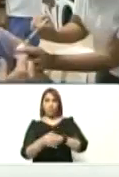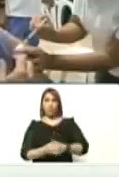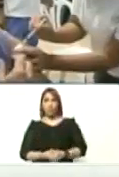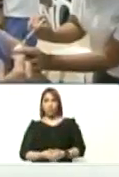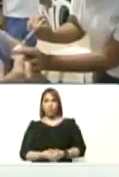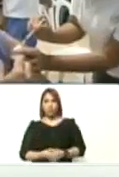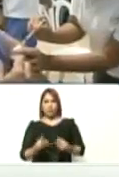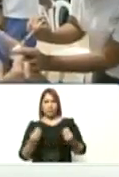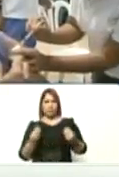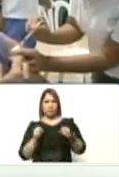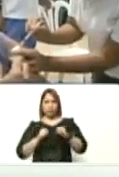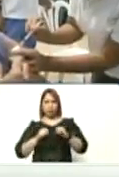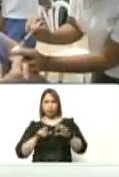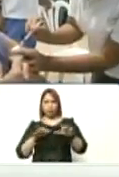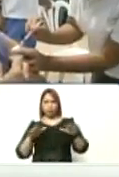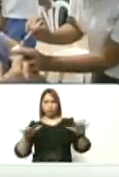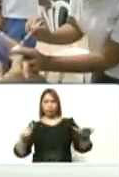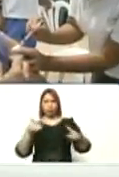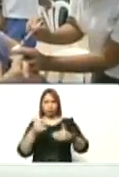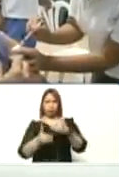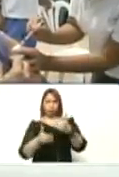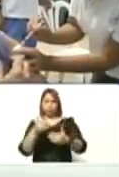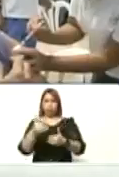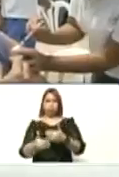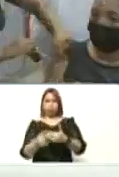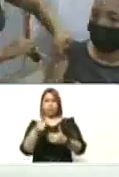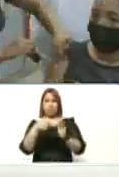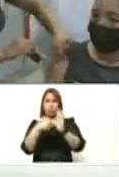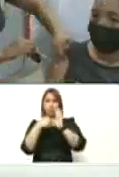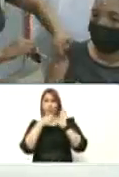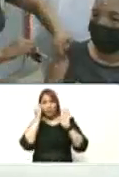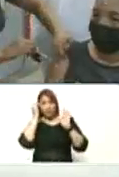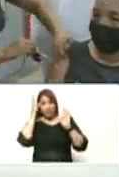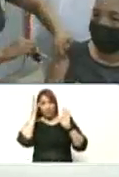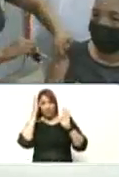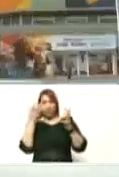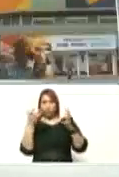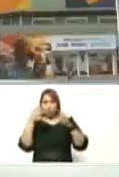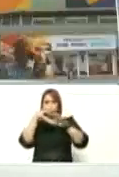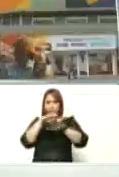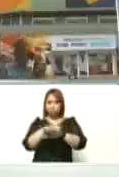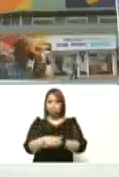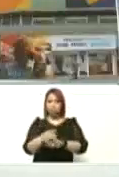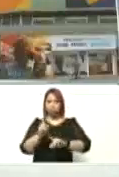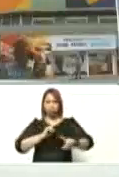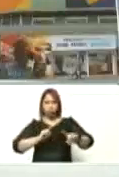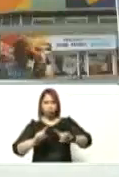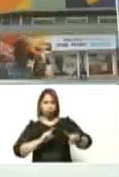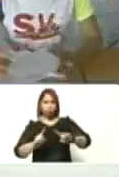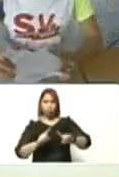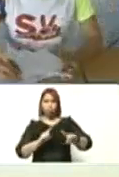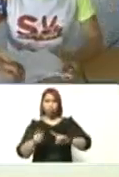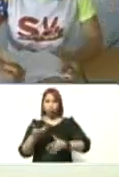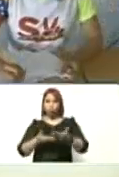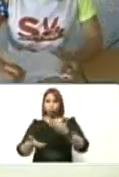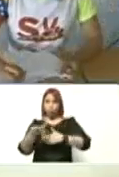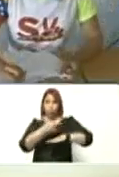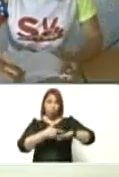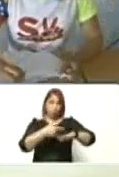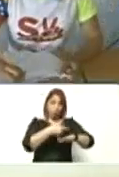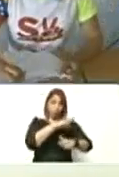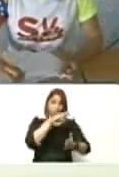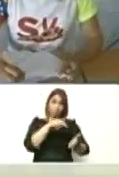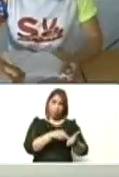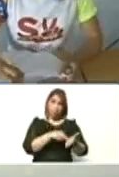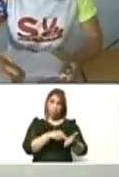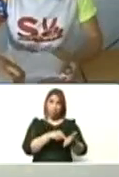contagiosa y va avanzando esto lo que demuestra es la capacidad de integración de coordinación entre el gobierno nacional